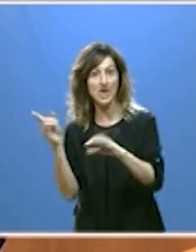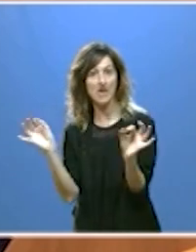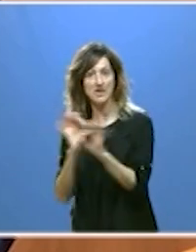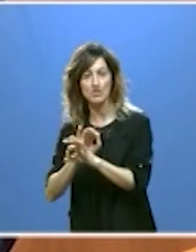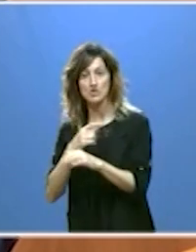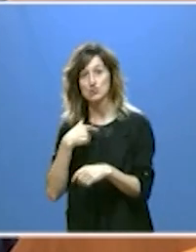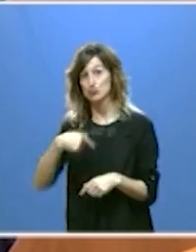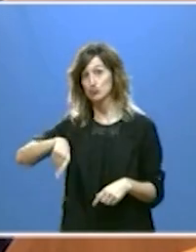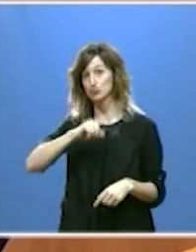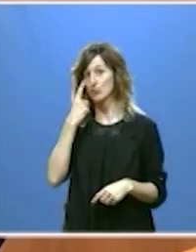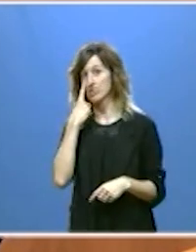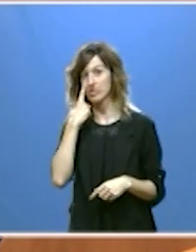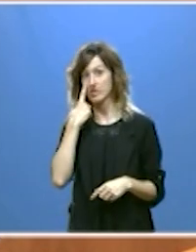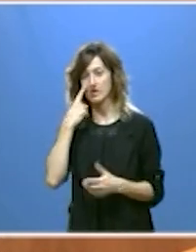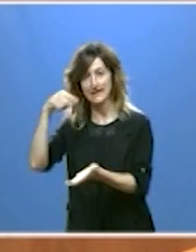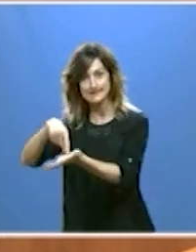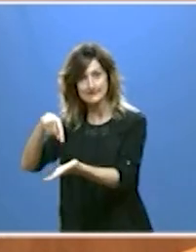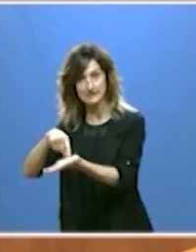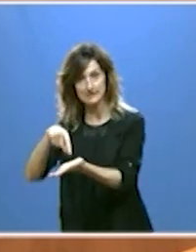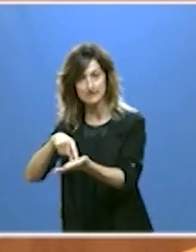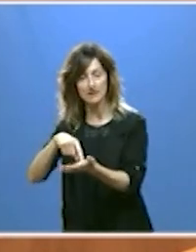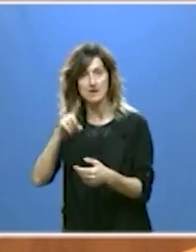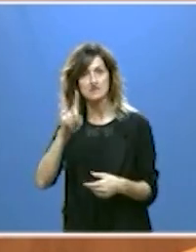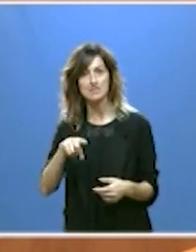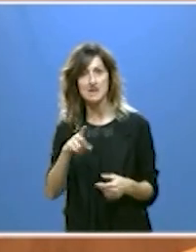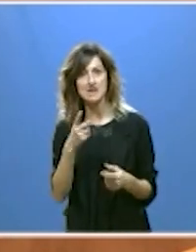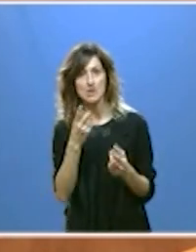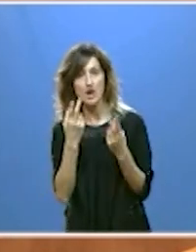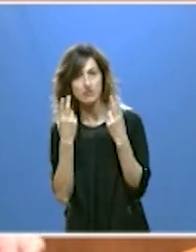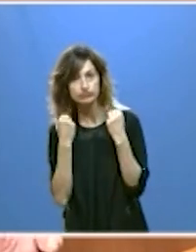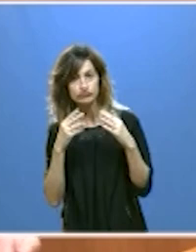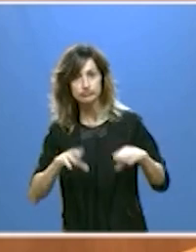vigilantes, seremos exigentes y no nos callaremos.